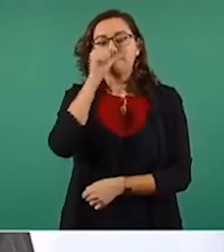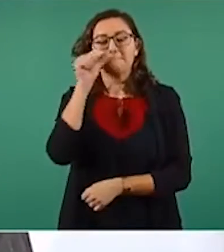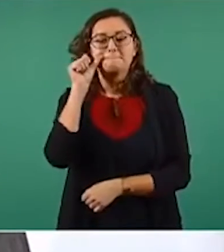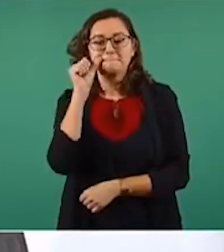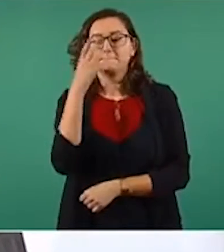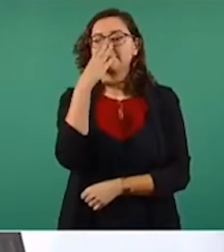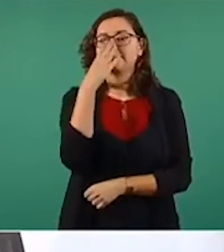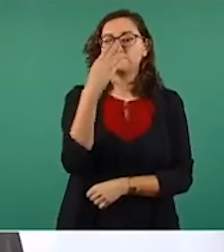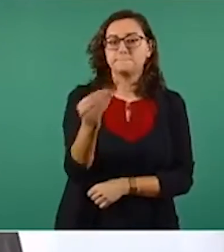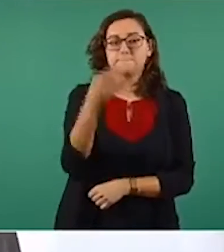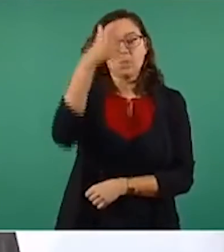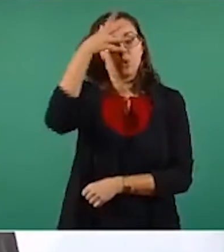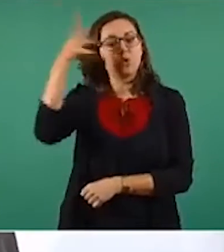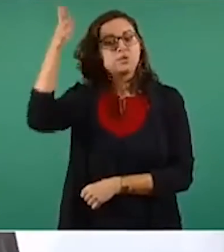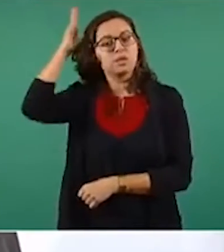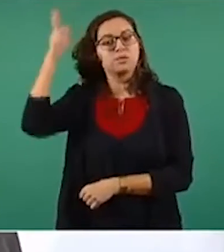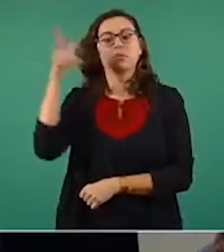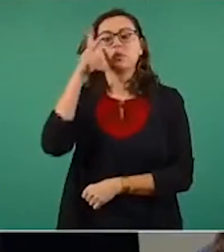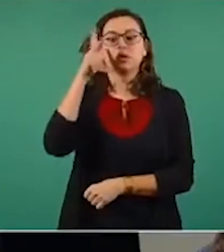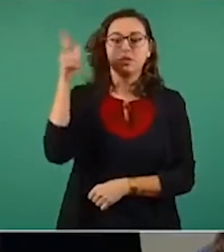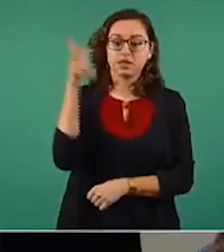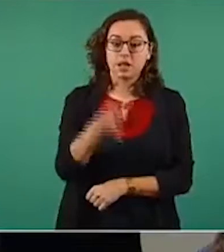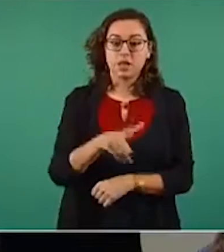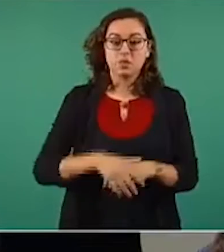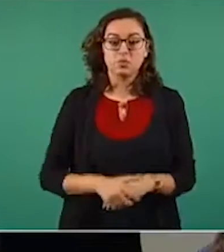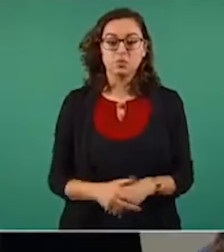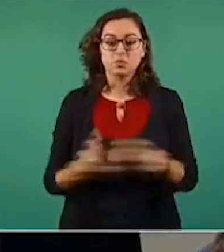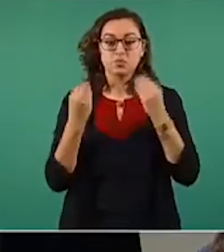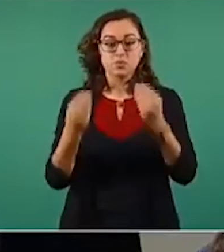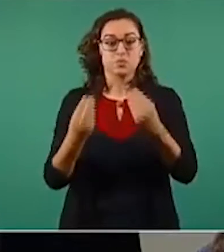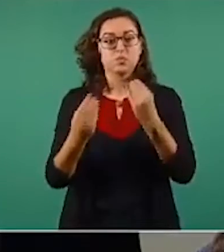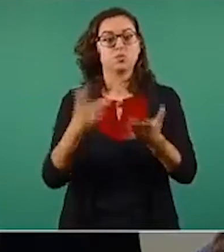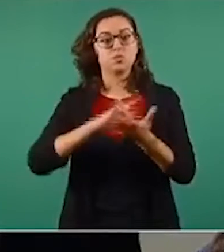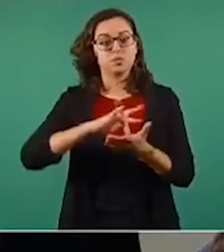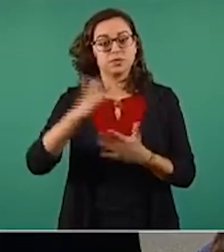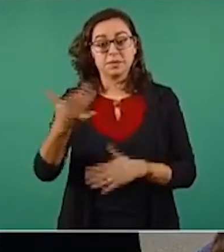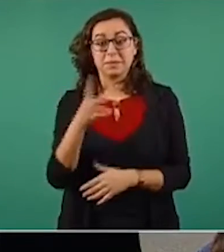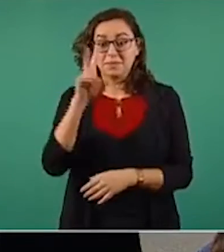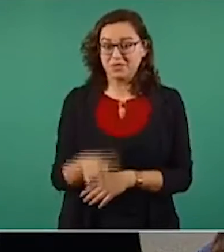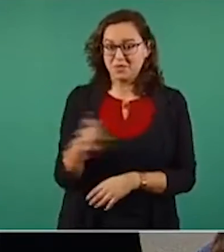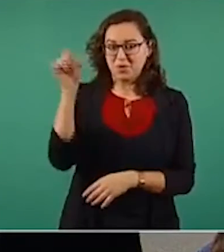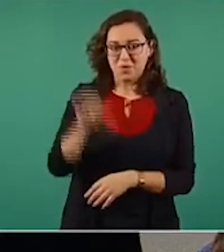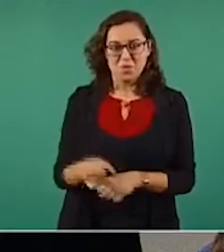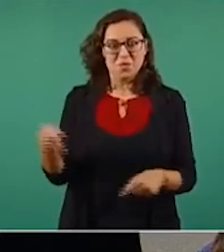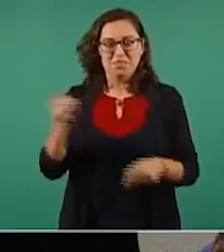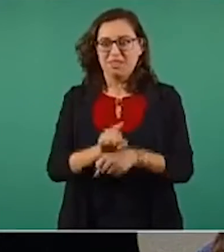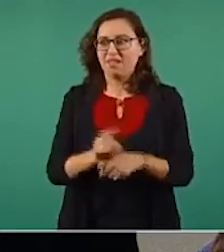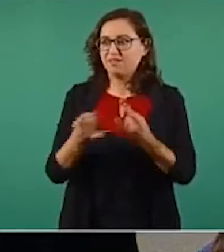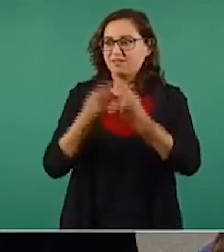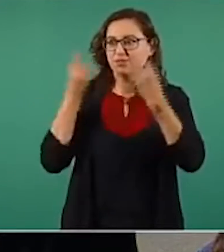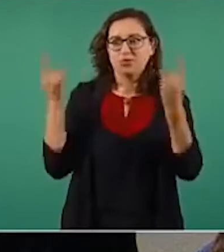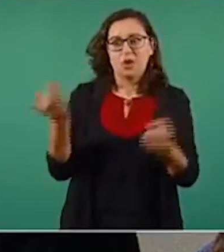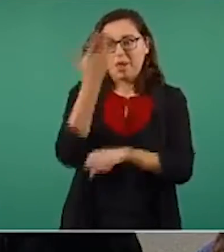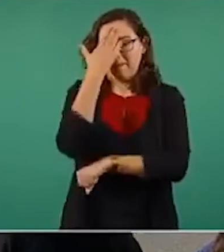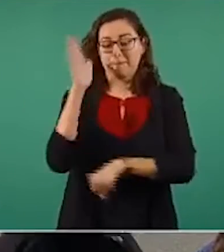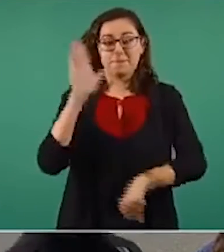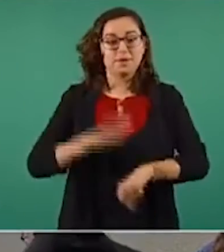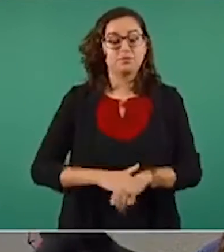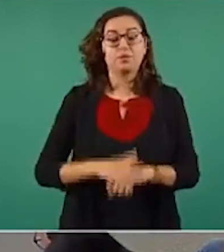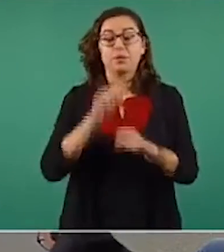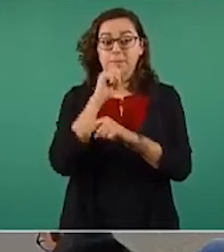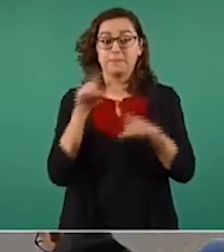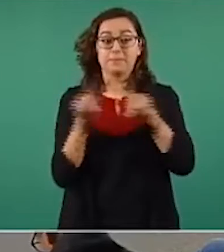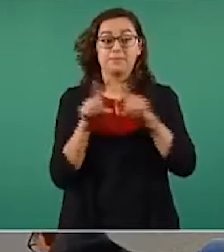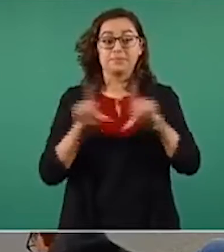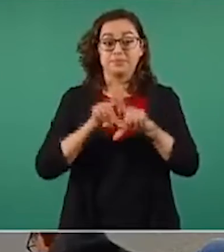Miguel Hidalgo. Así que muchísimas gracias, es realmente un día histórico para la Ciudad de México, un día histórico para el país,